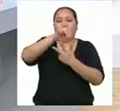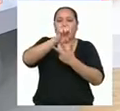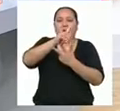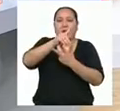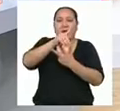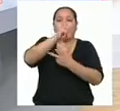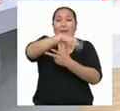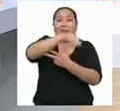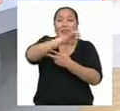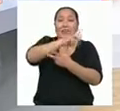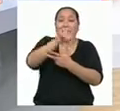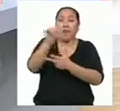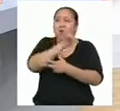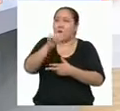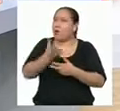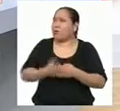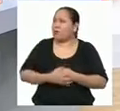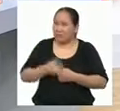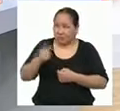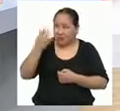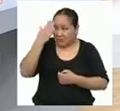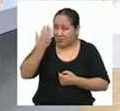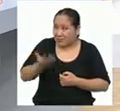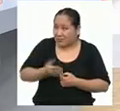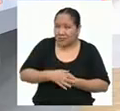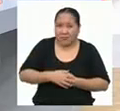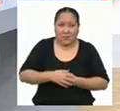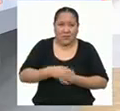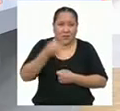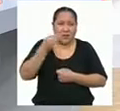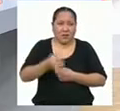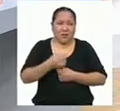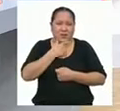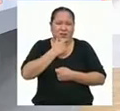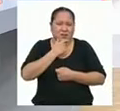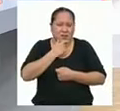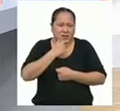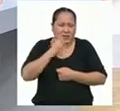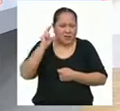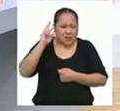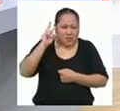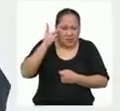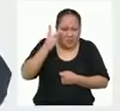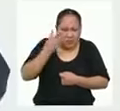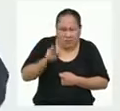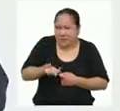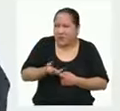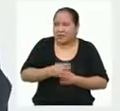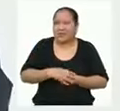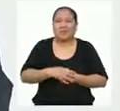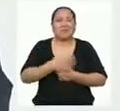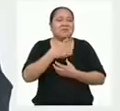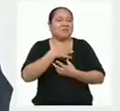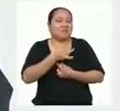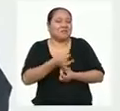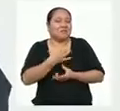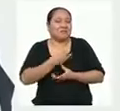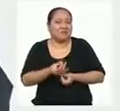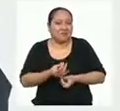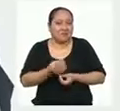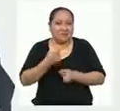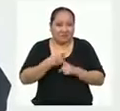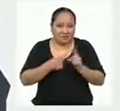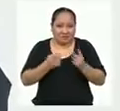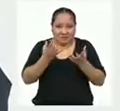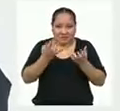promedio aritmético. ¿Puede creerlo? Sinceramente, eso me ha desconcertado un poco. Interesante. Pero